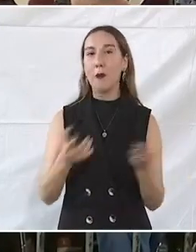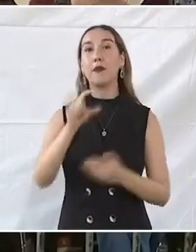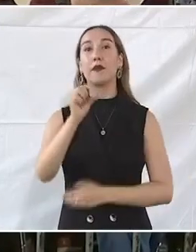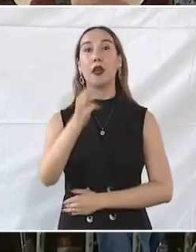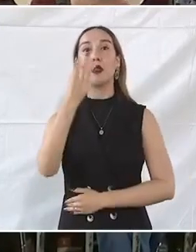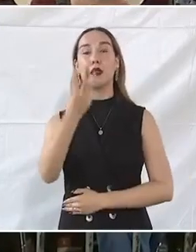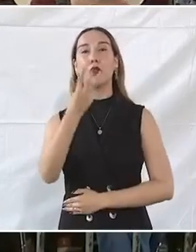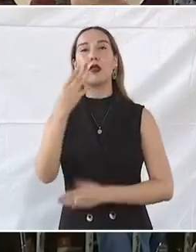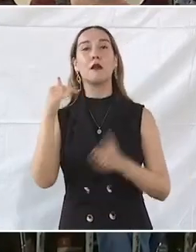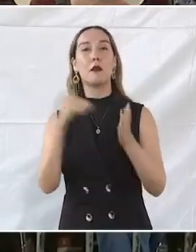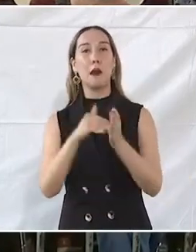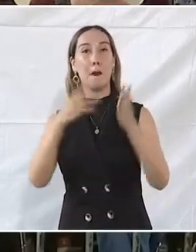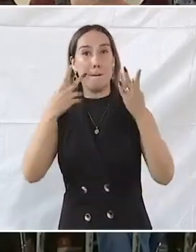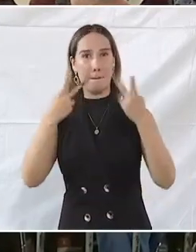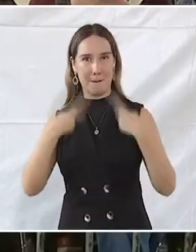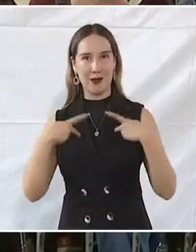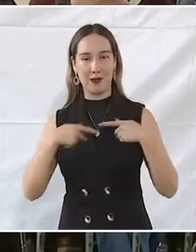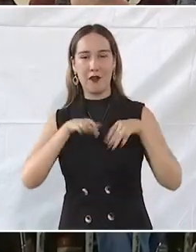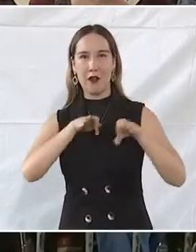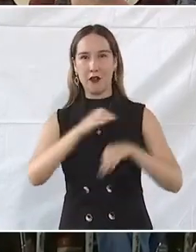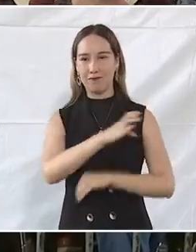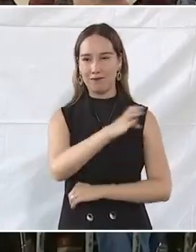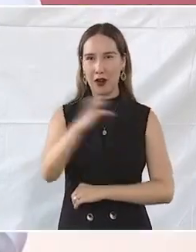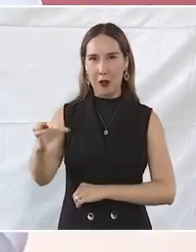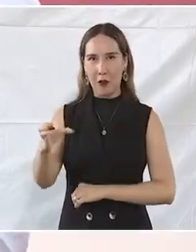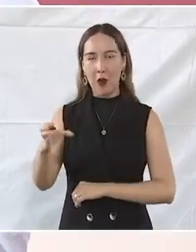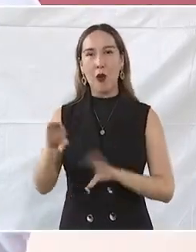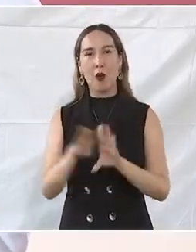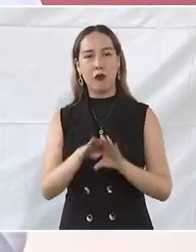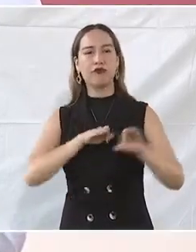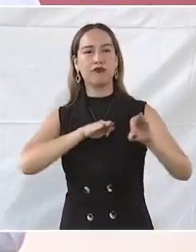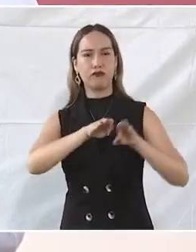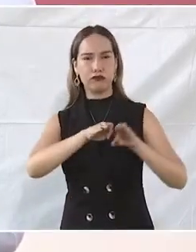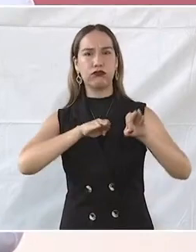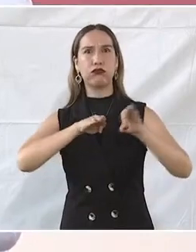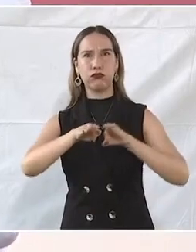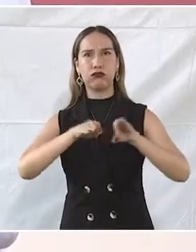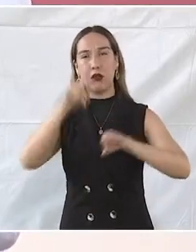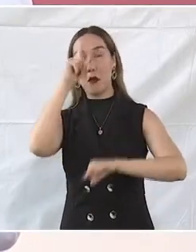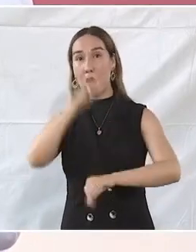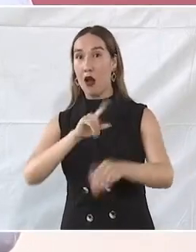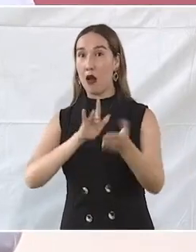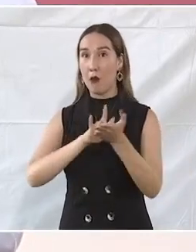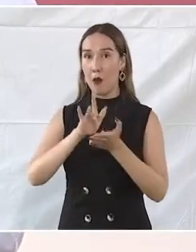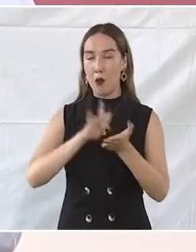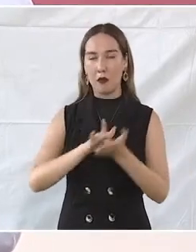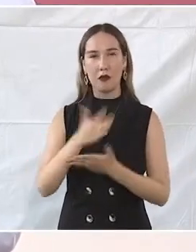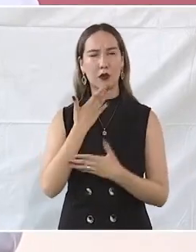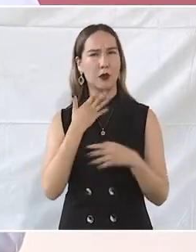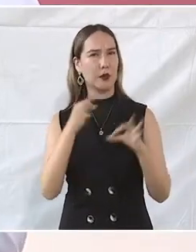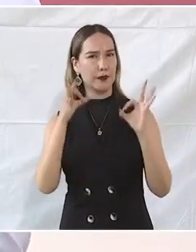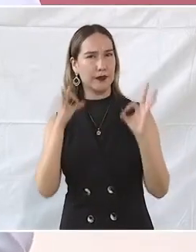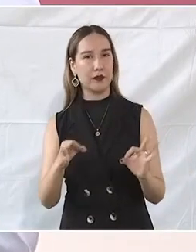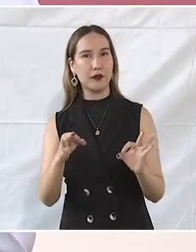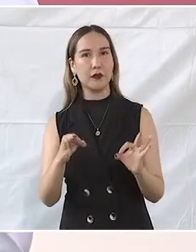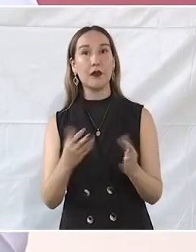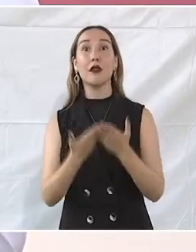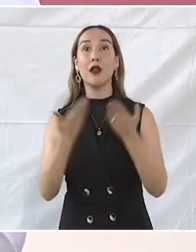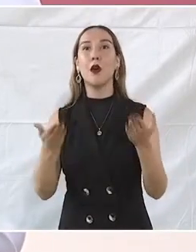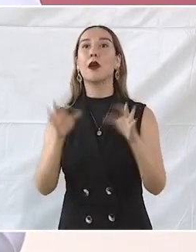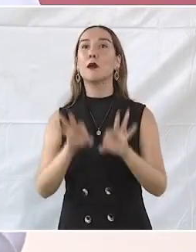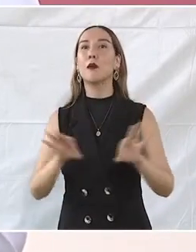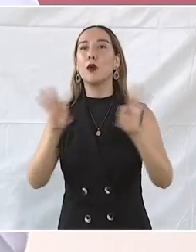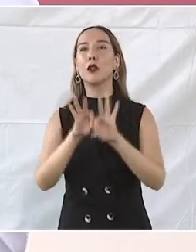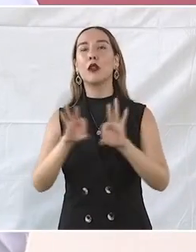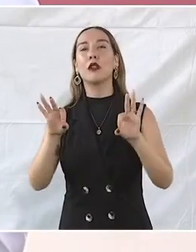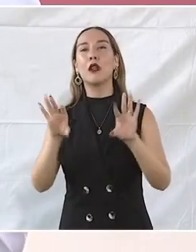productores de la Huasteca son beneficiarios de producción para el bienestar y este año también recibirán fertilizantes gratuitos.